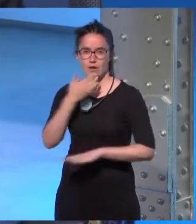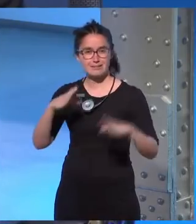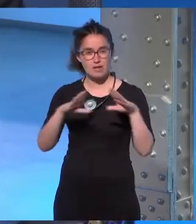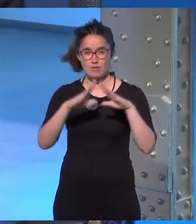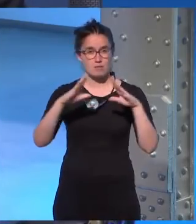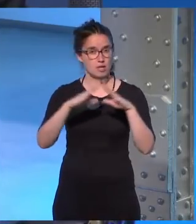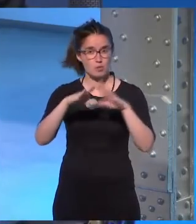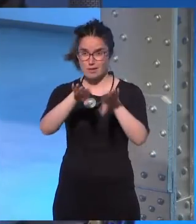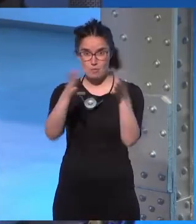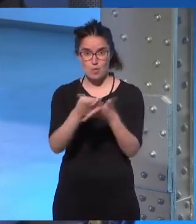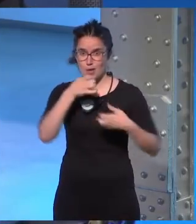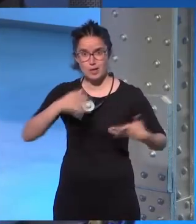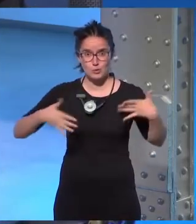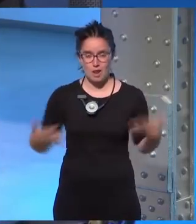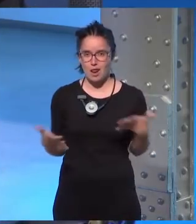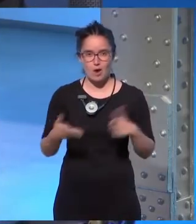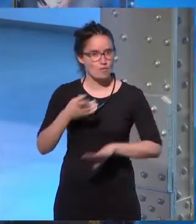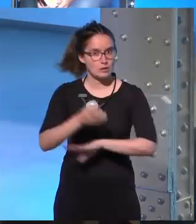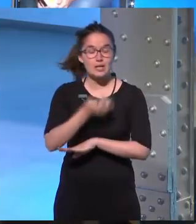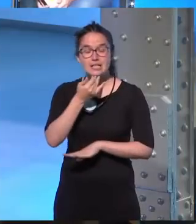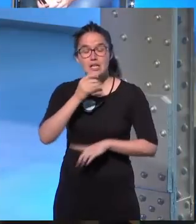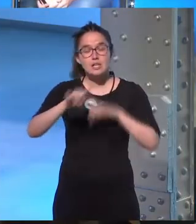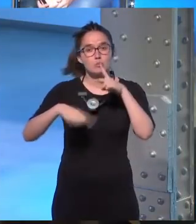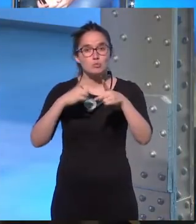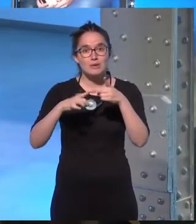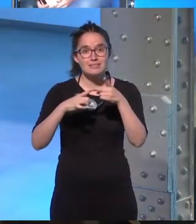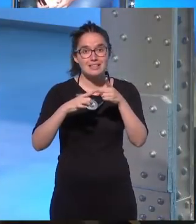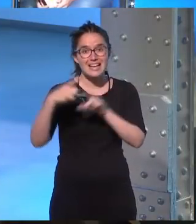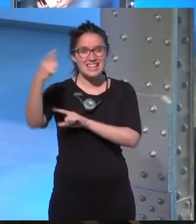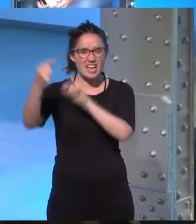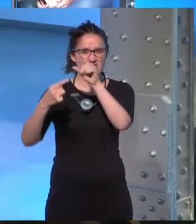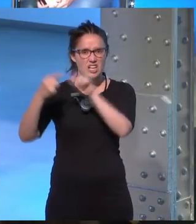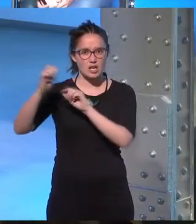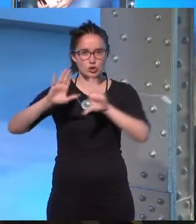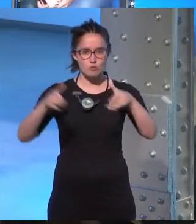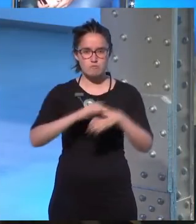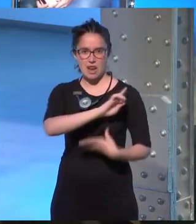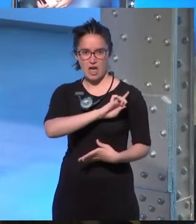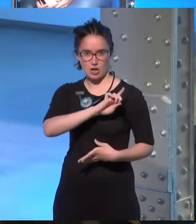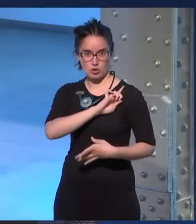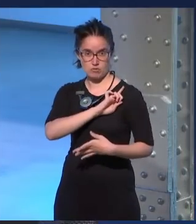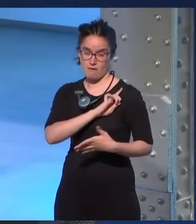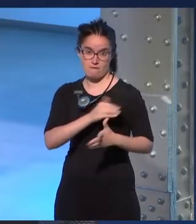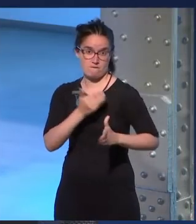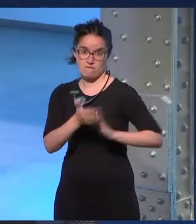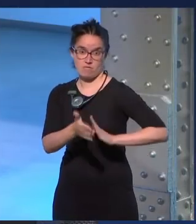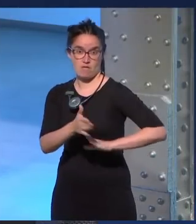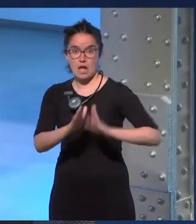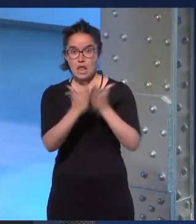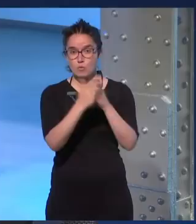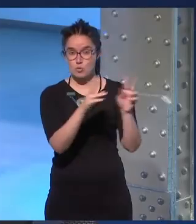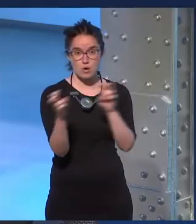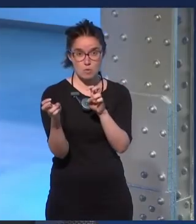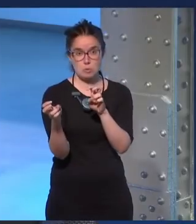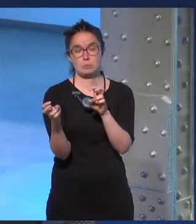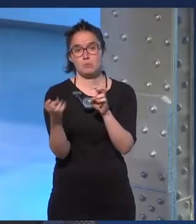mundo de hoy. Y luego ha publicado Las Estrellas son Legión. Está en camino, hay en camino alguna otra novela, de